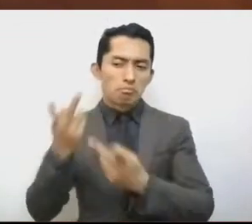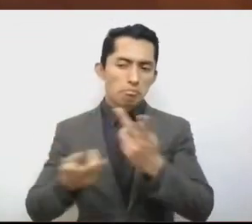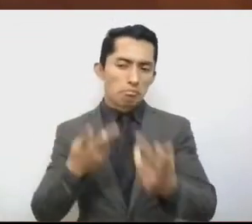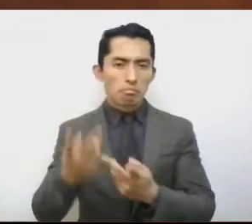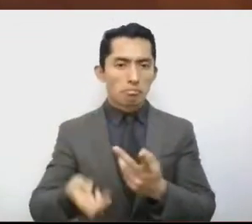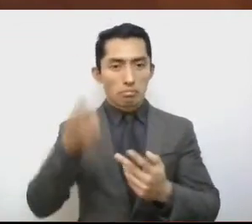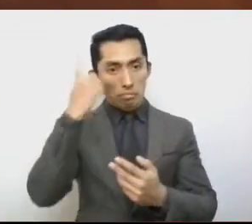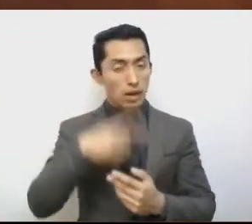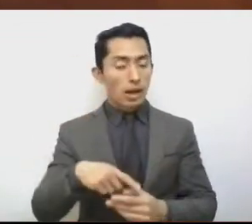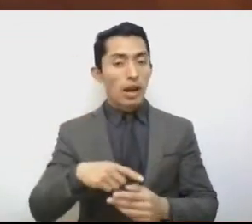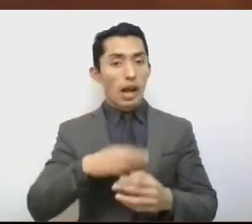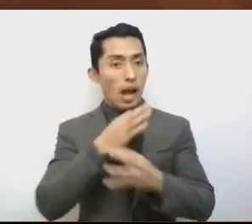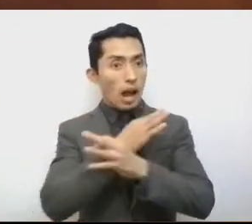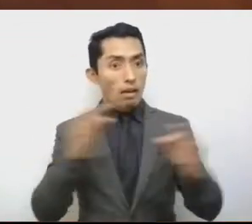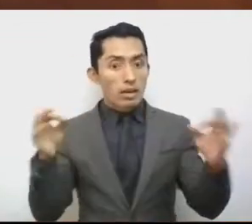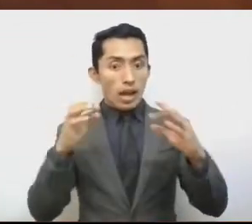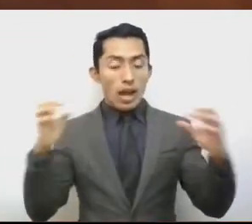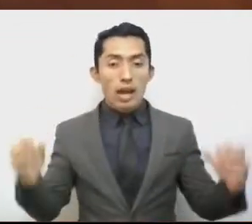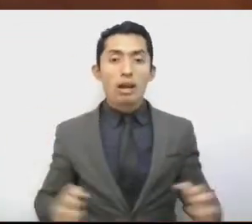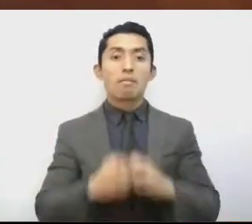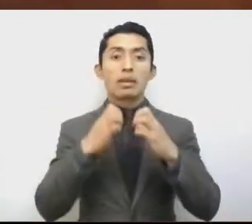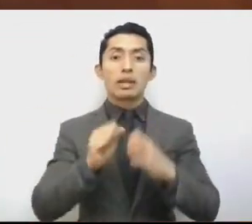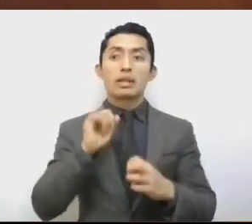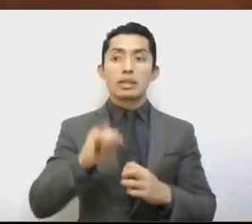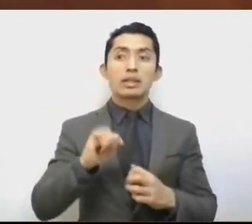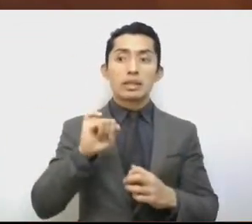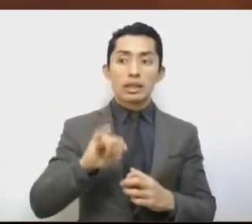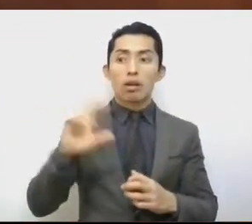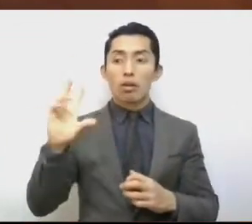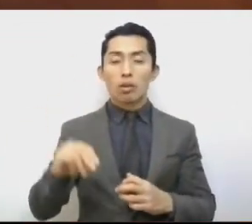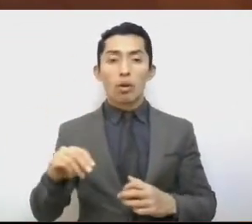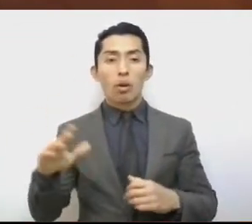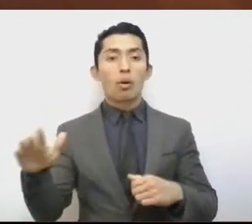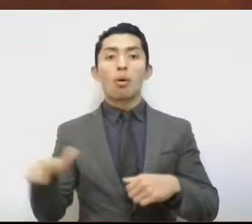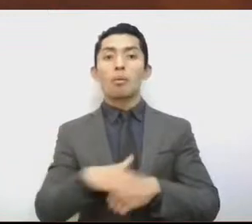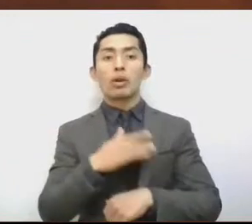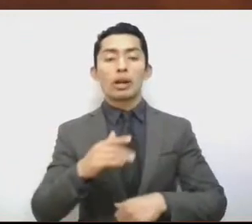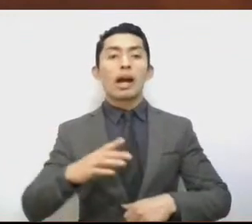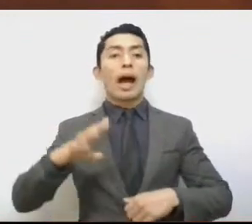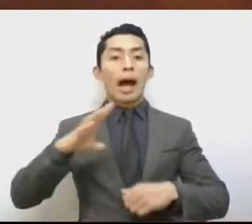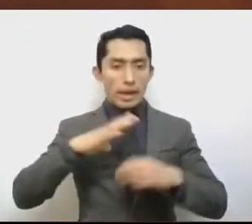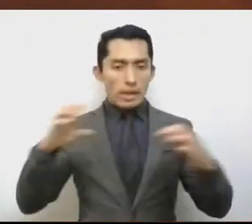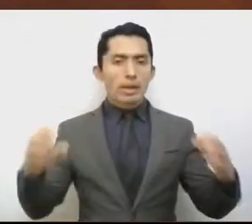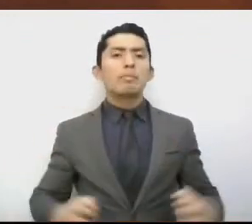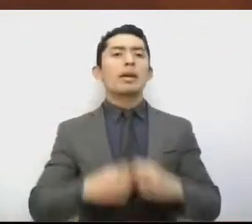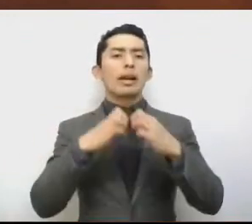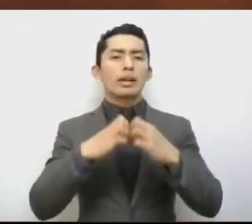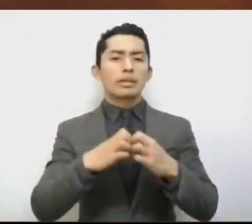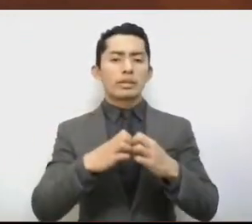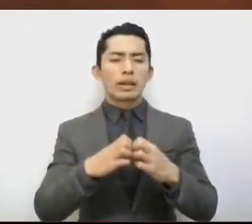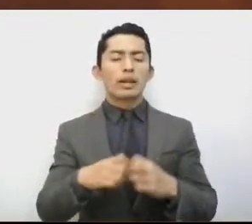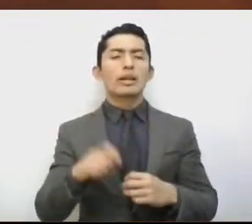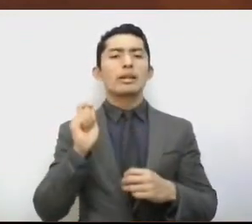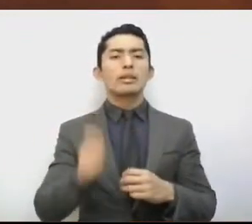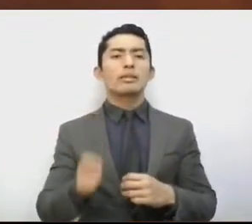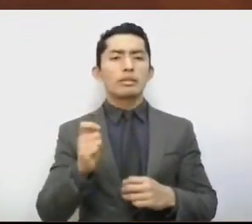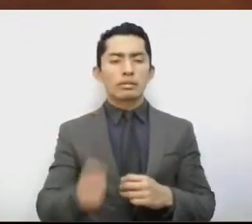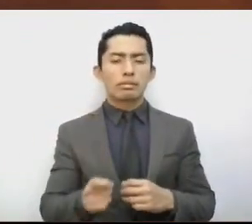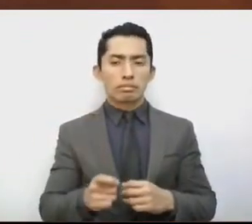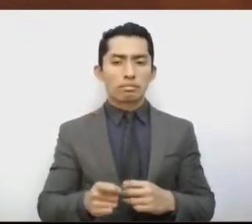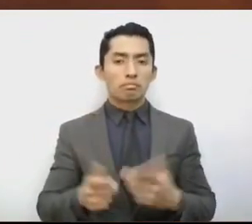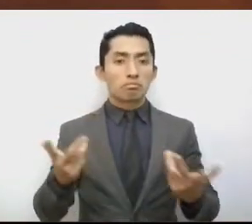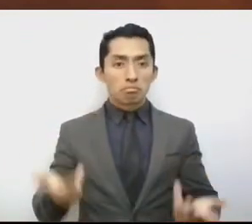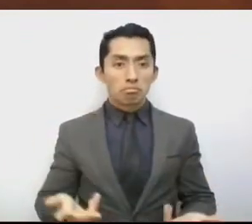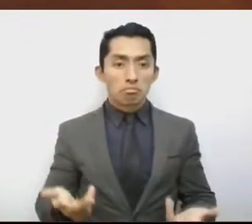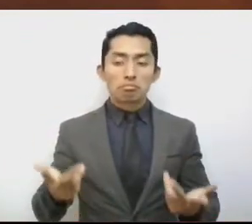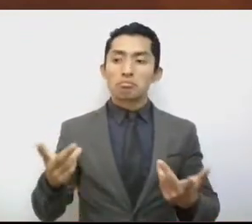la emergencia, porque la declaratoria sólo se activa cuando la capacidad de respuesta del